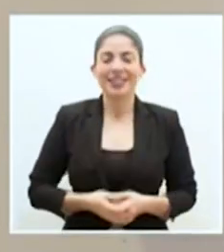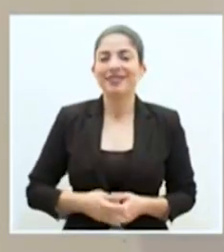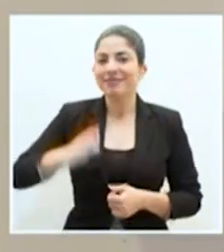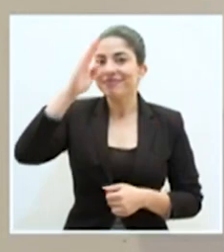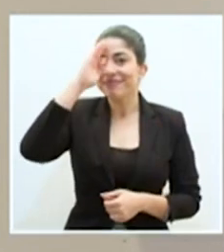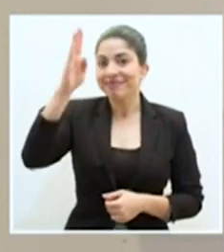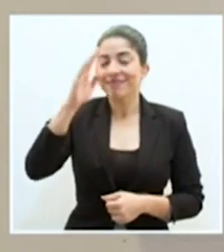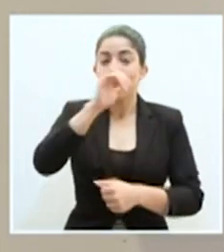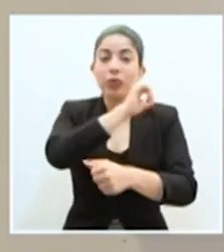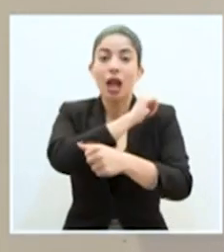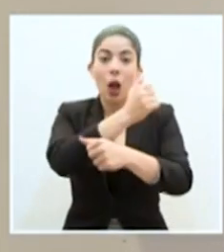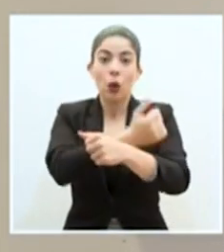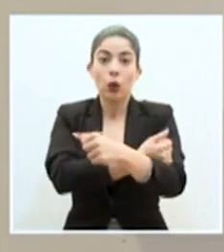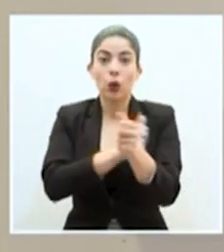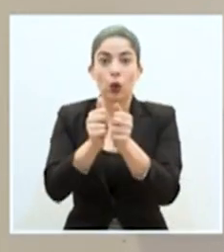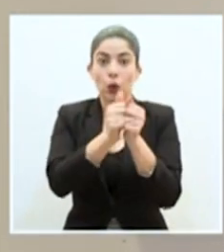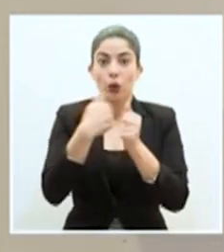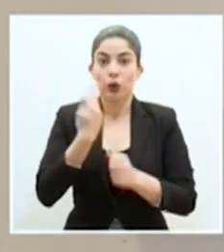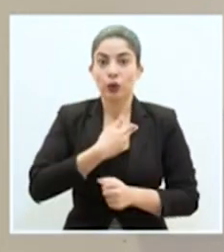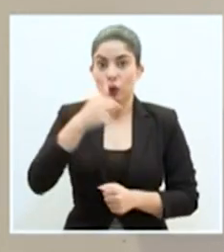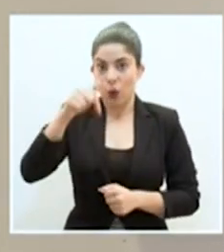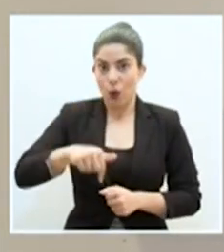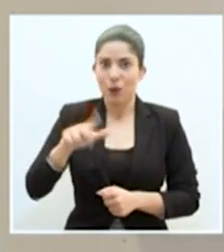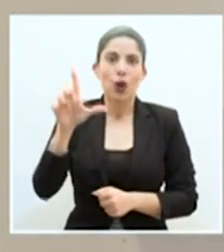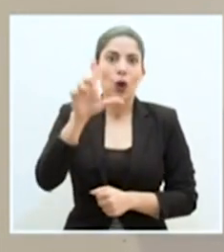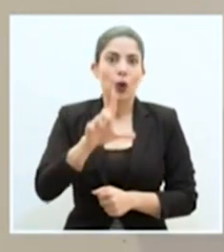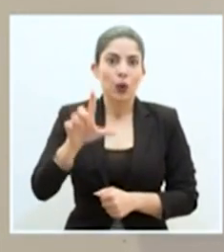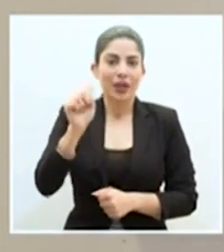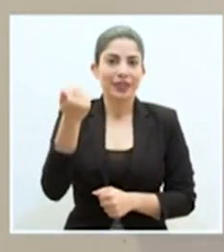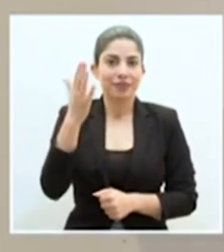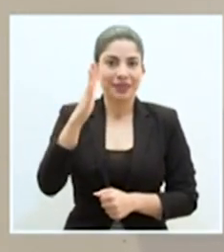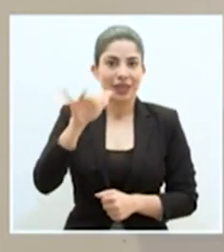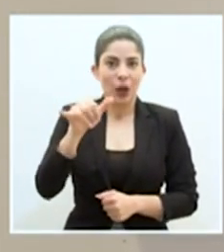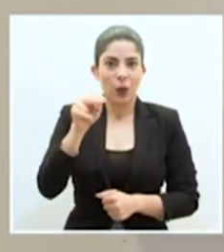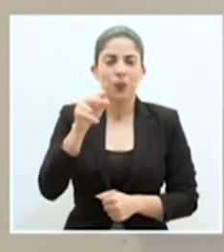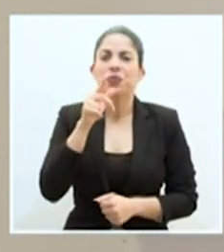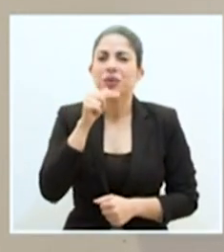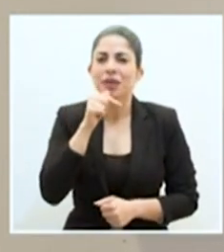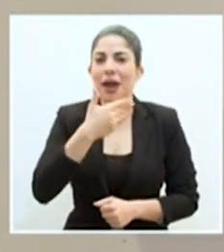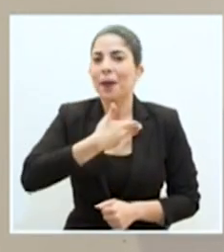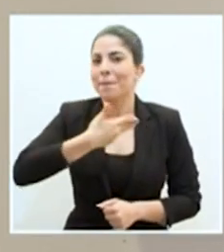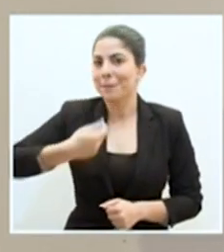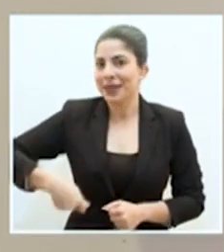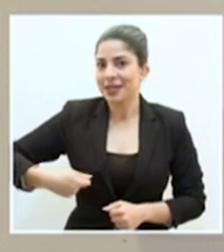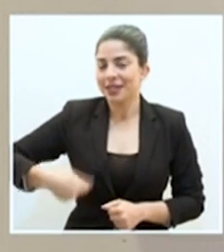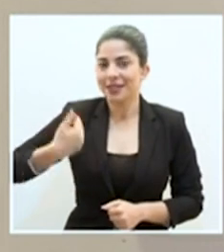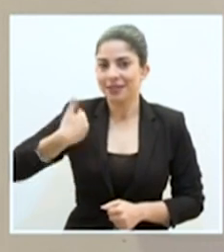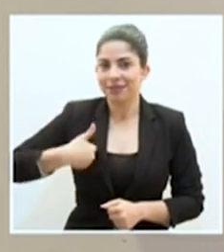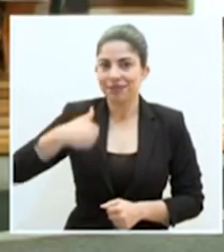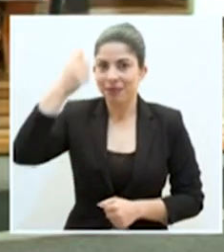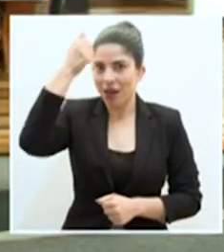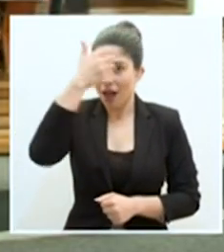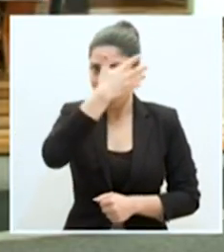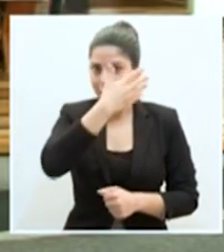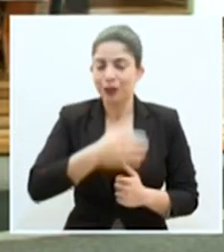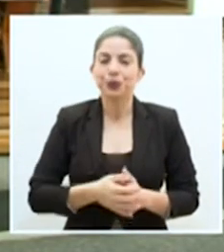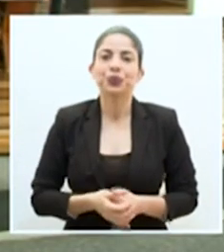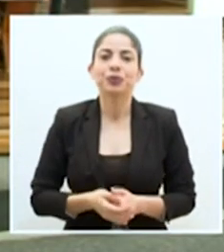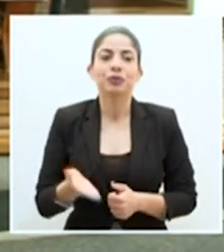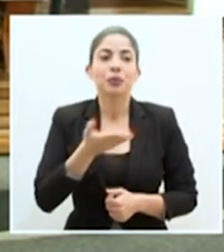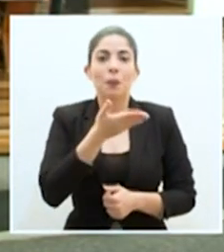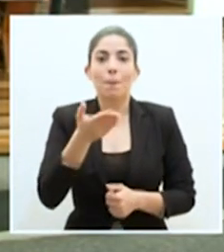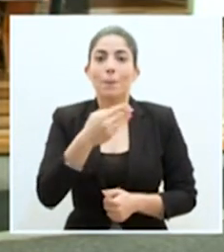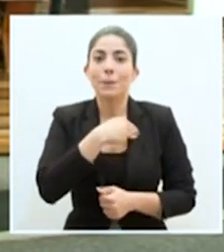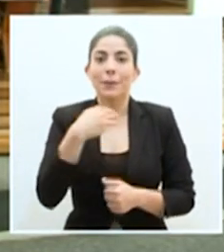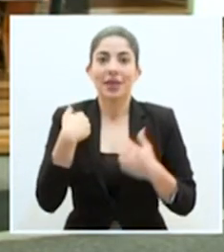Saludamos a las autoridades que nos acompañan este lunes 15 de junio, el Presidente de la República, el señor Carlos Alvarado Quesada, el